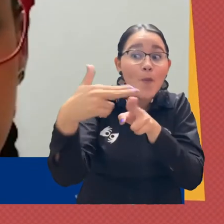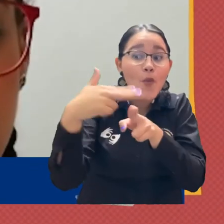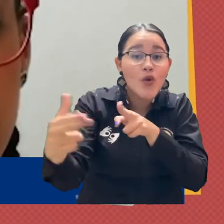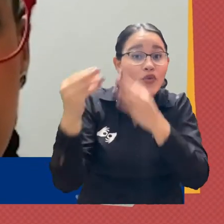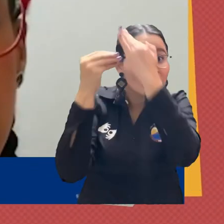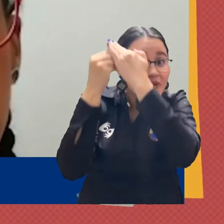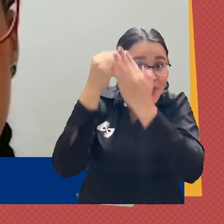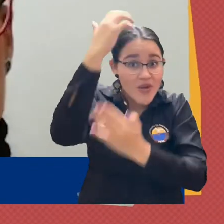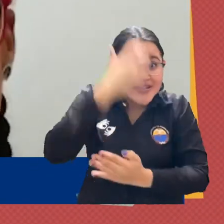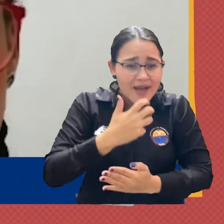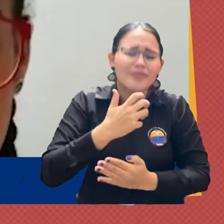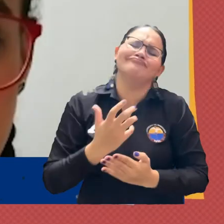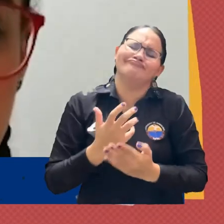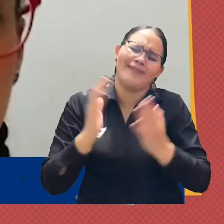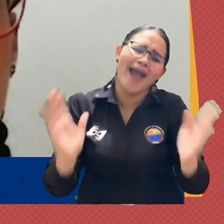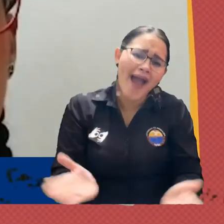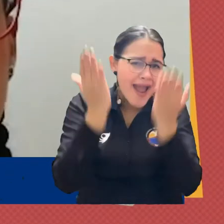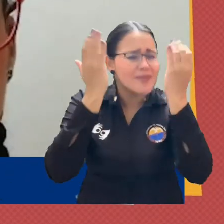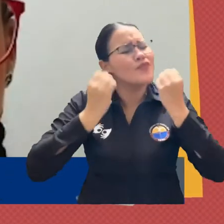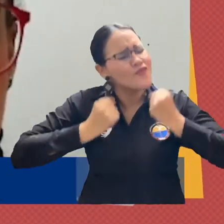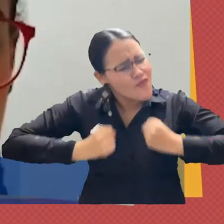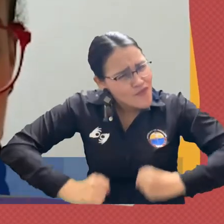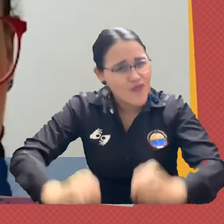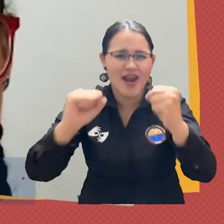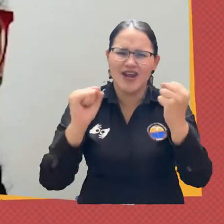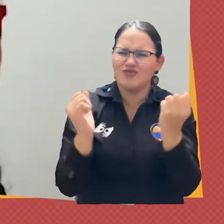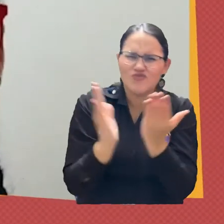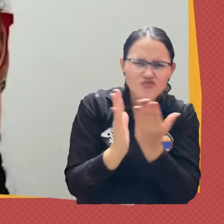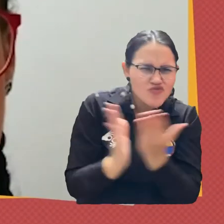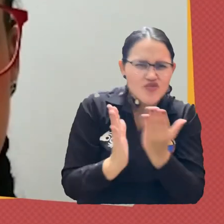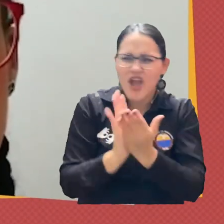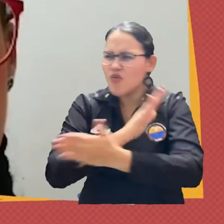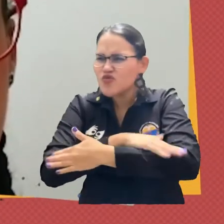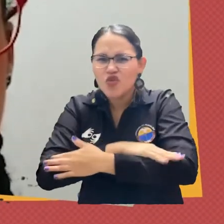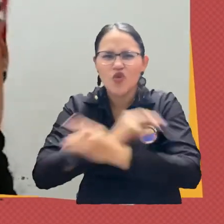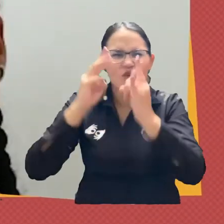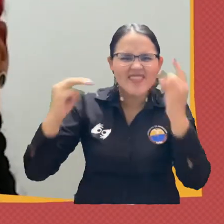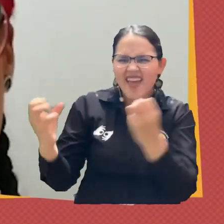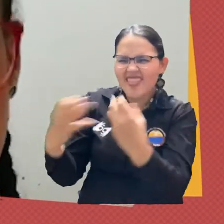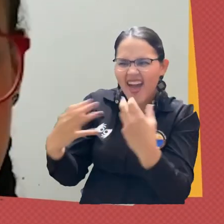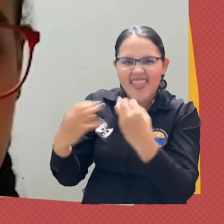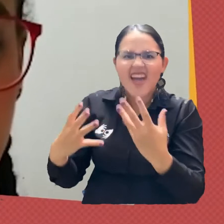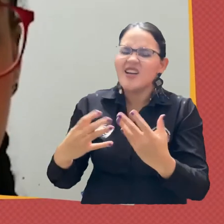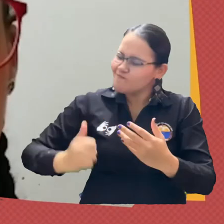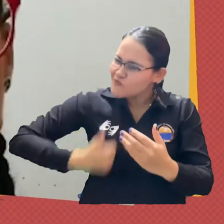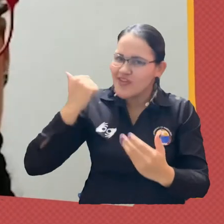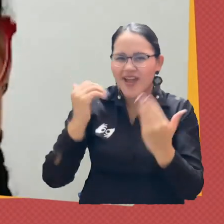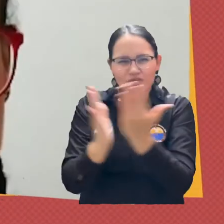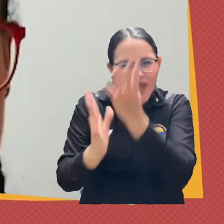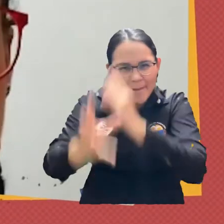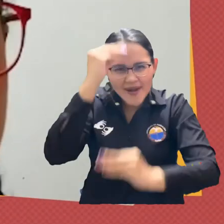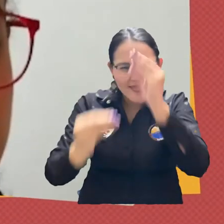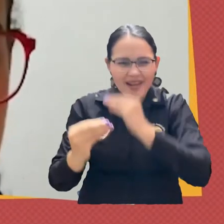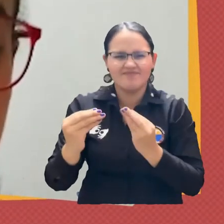pruebas saber pro que se esfuercen muchísimo que aprovechen todos los espacios que brinda la universidad y que hagan las pruebas a conciencia porque